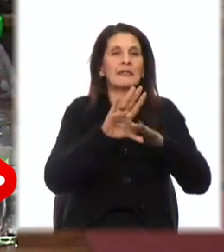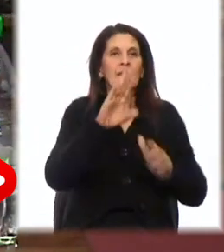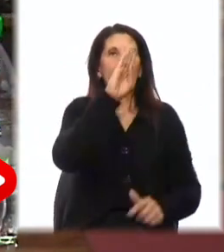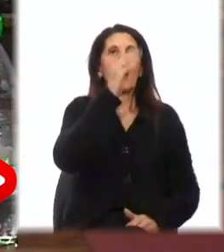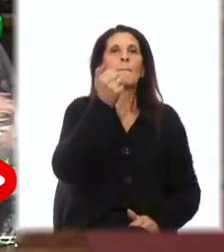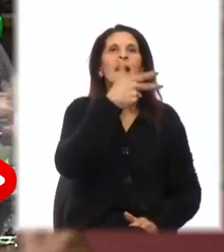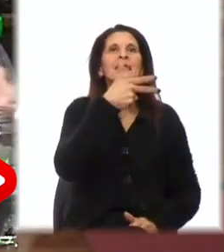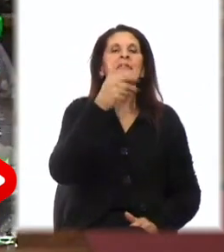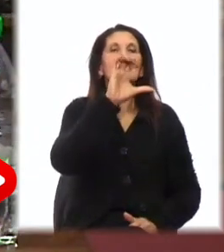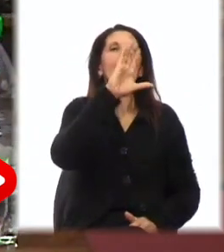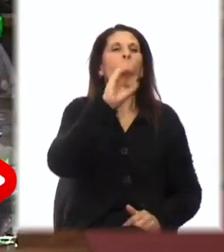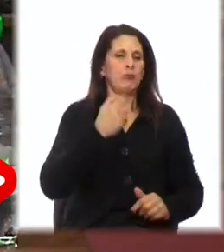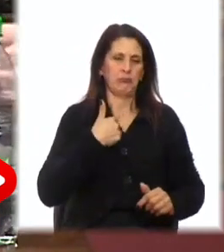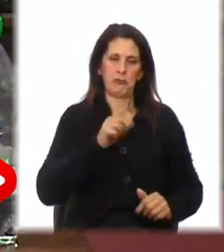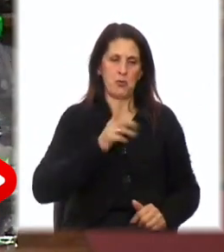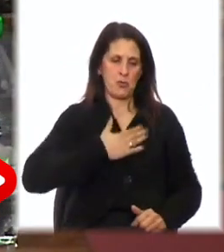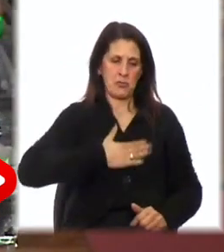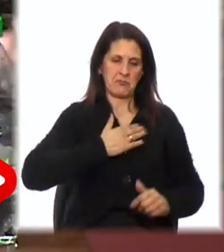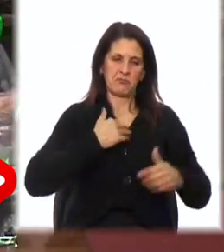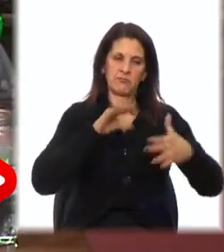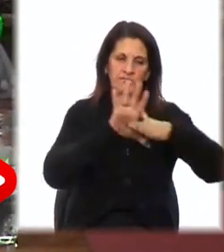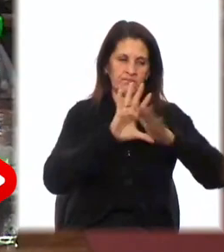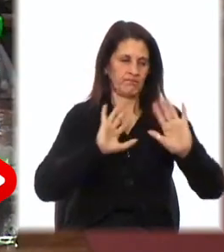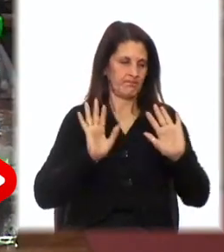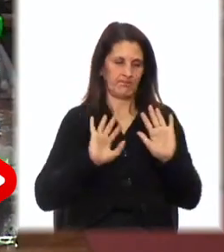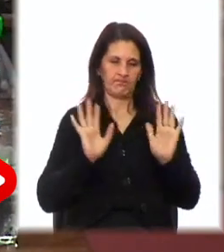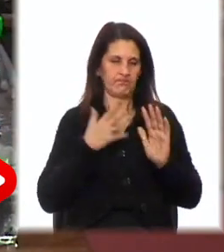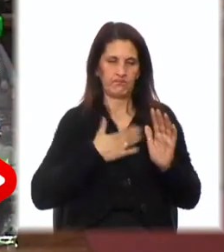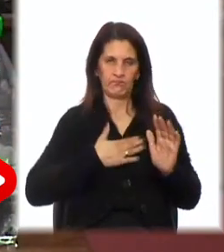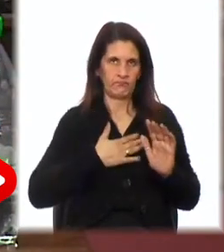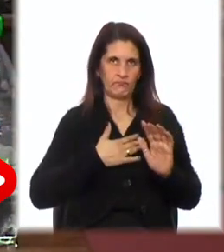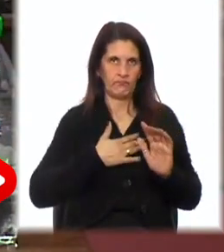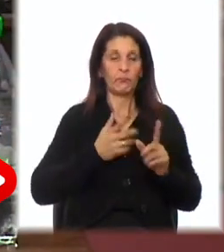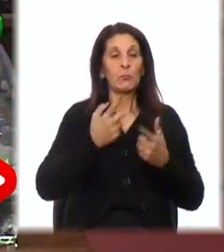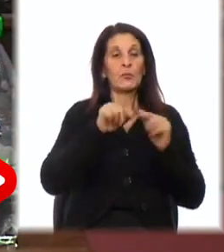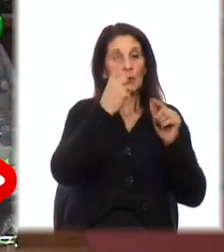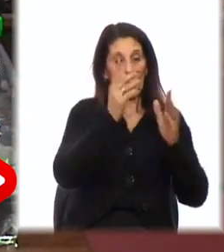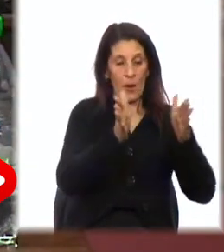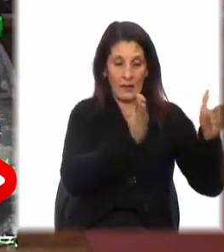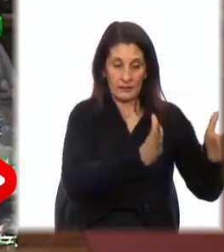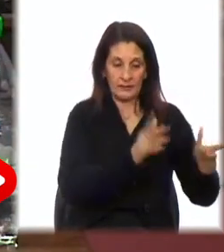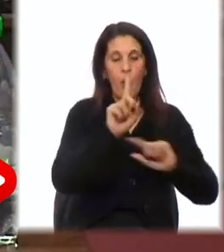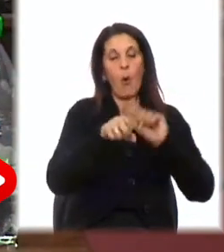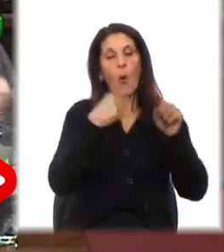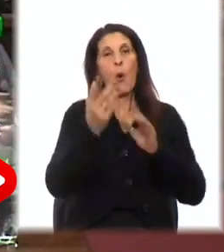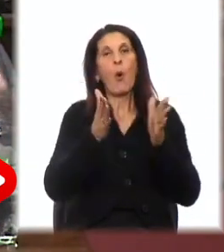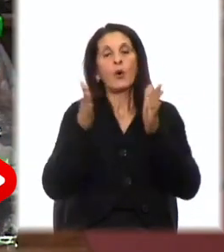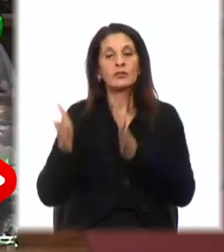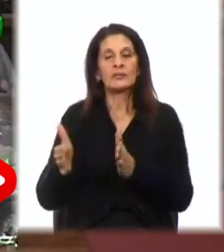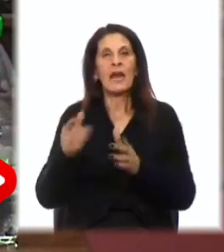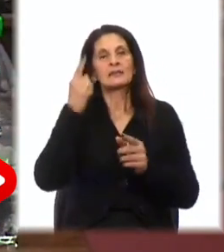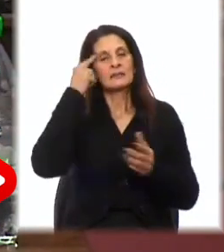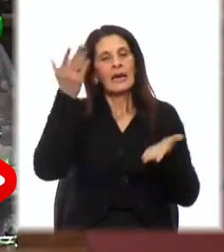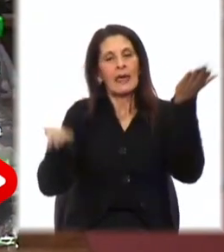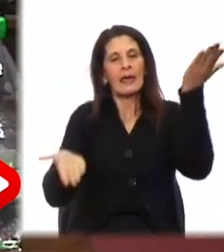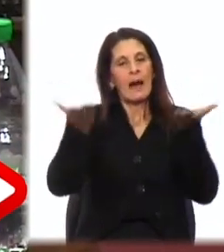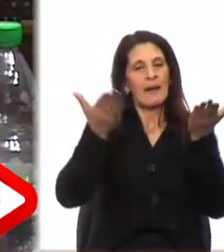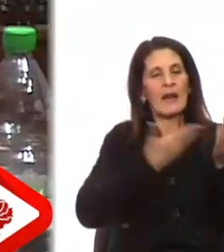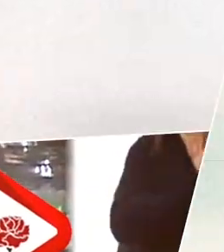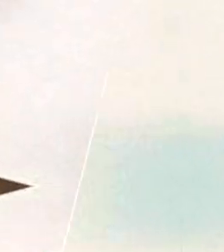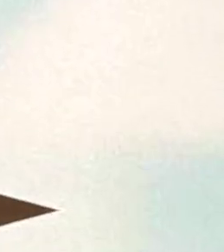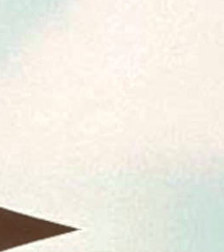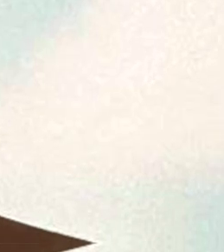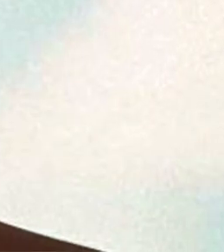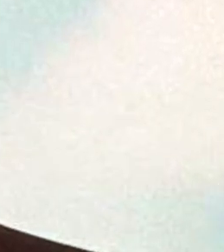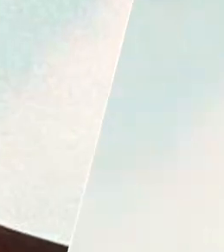formé parte de su sector político, siempre estuve en otros que lo combatieron duramente. Pero una cosa es eso y otra cosa es equiparar su gobierno con la dictadura.